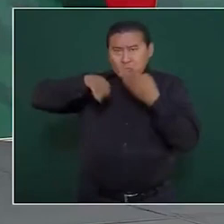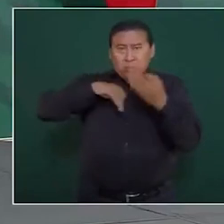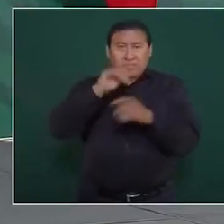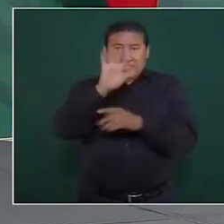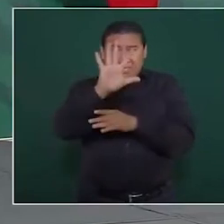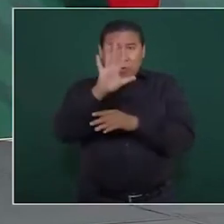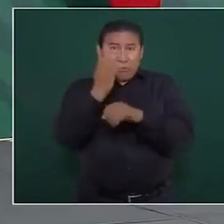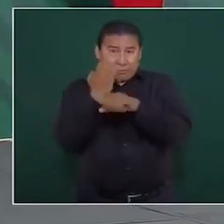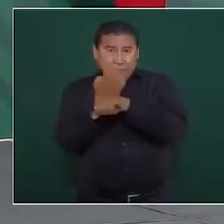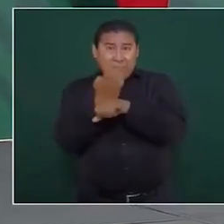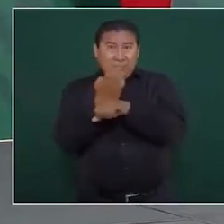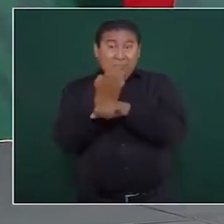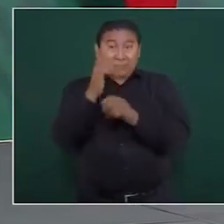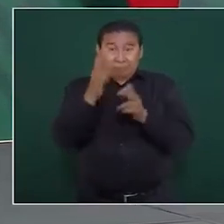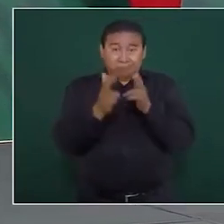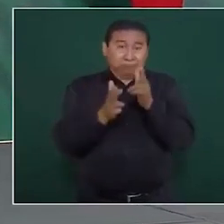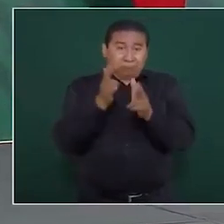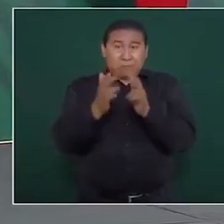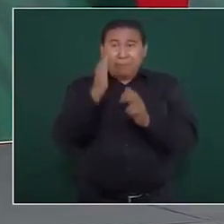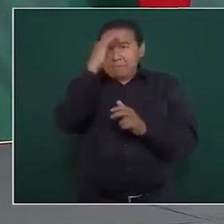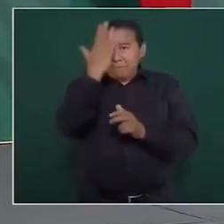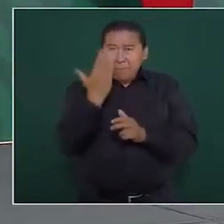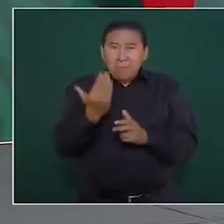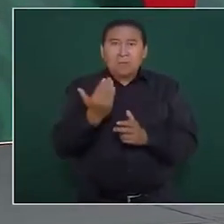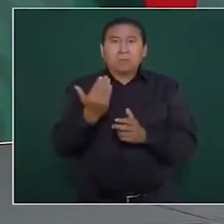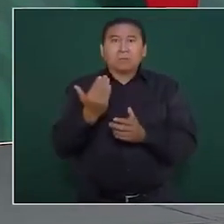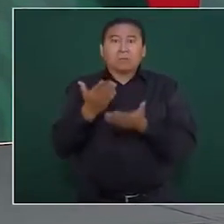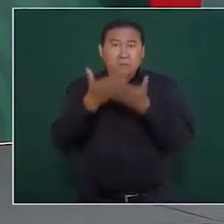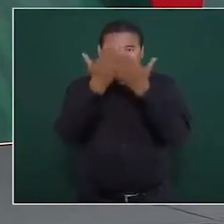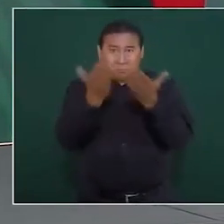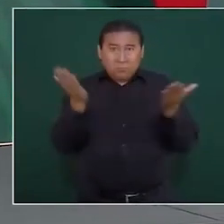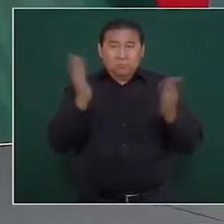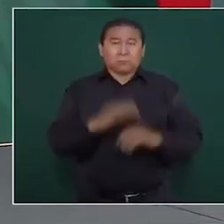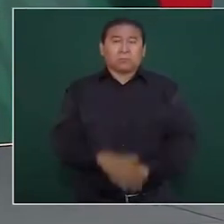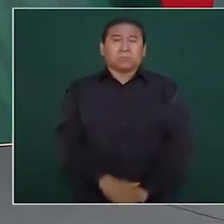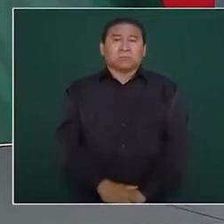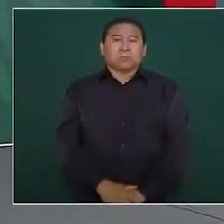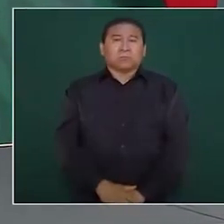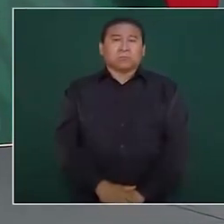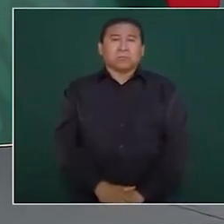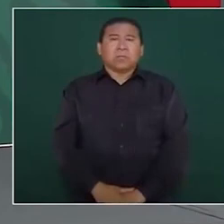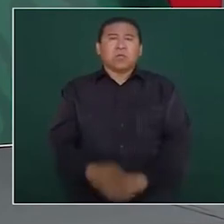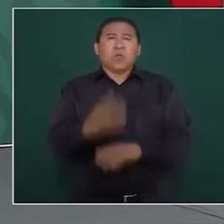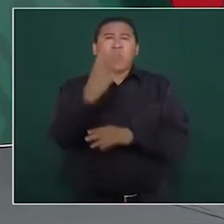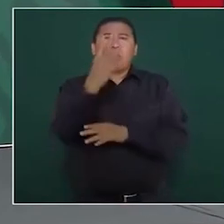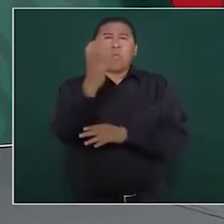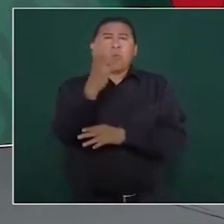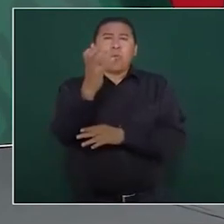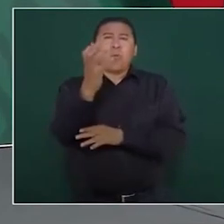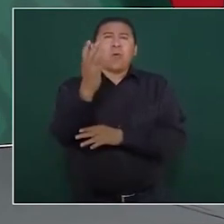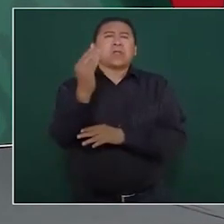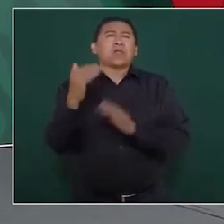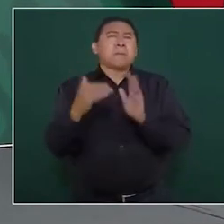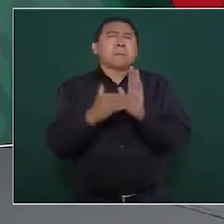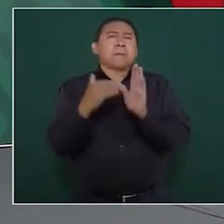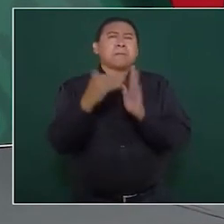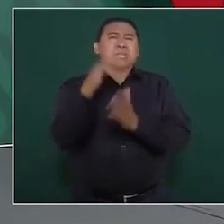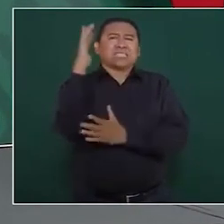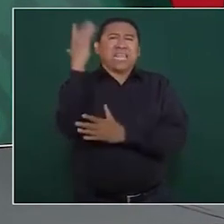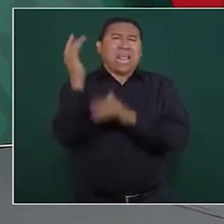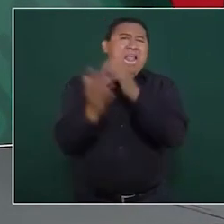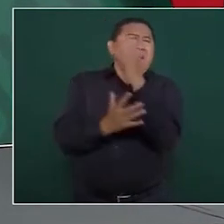estados del Tren Maya se están plantando más de cuatrocientos millones de